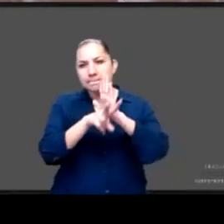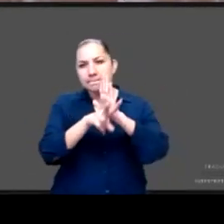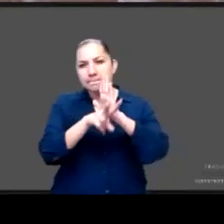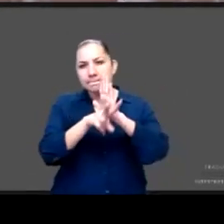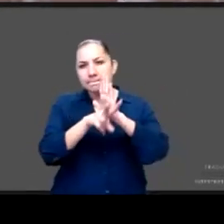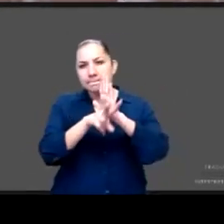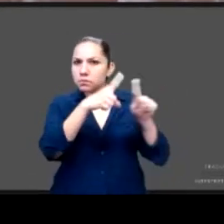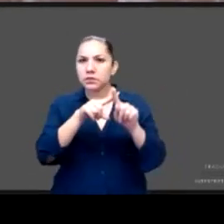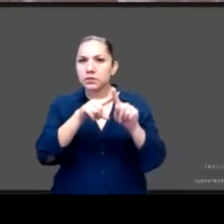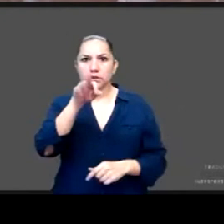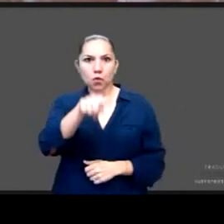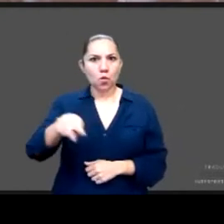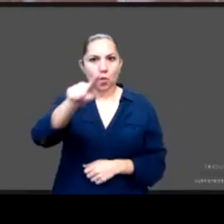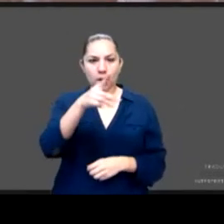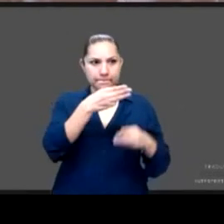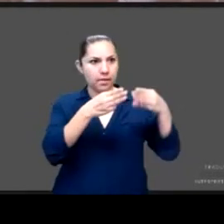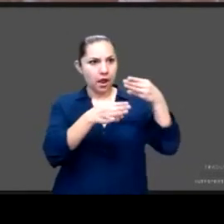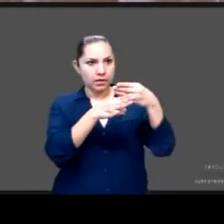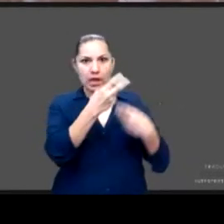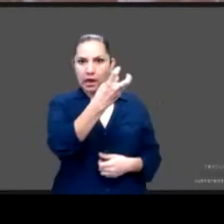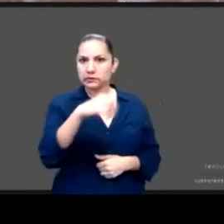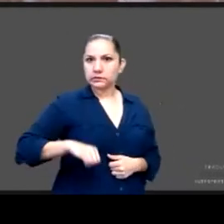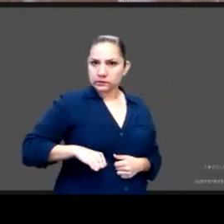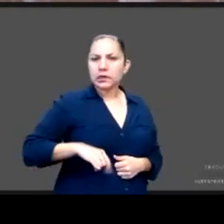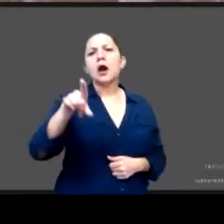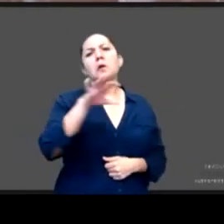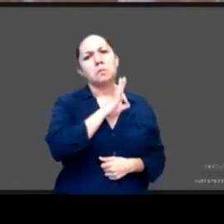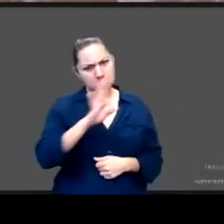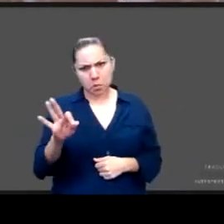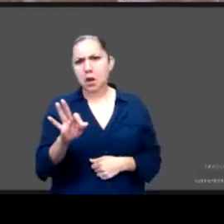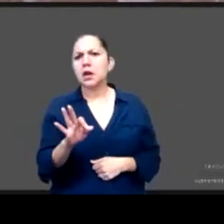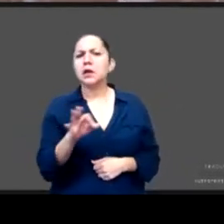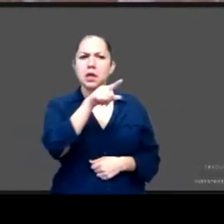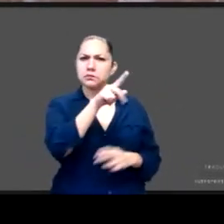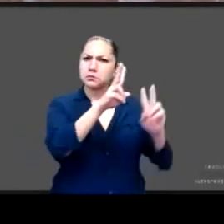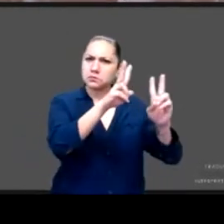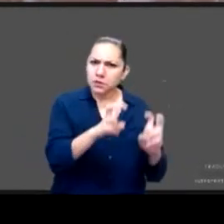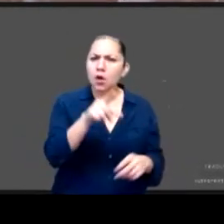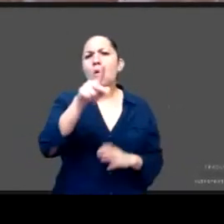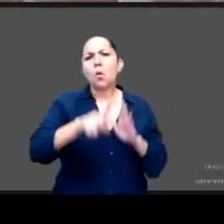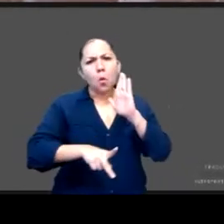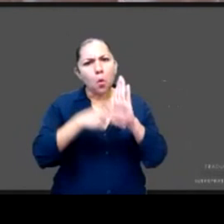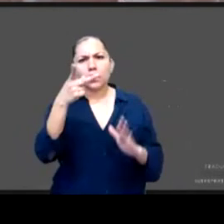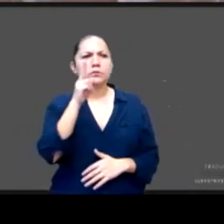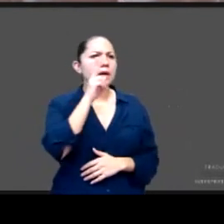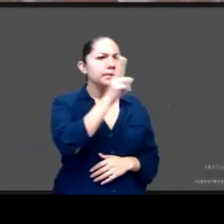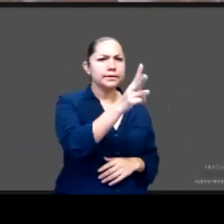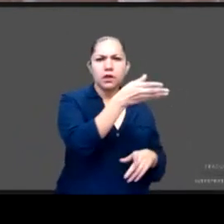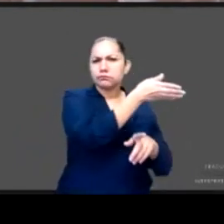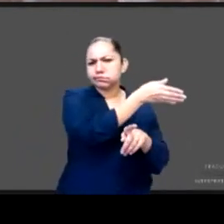por si quieren utilizarlo, volverlo a escuchar, en fin, lo que sea. También los correos